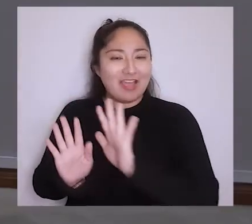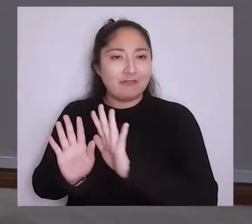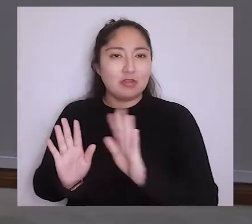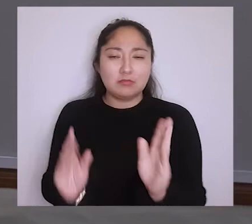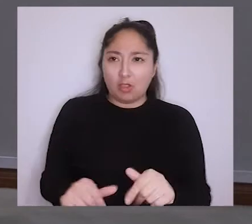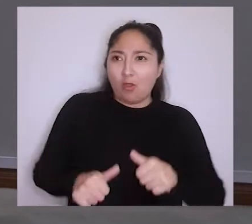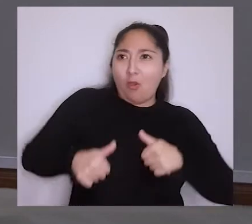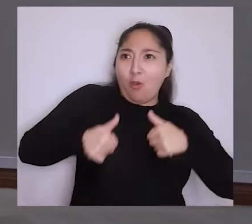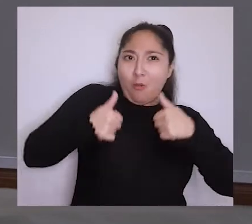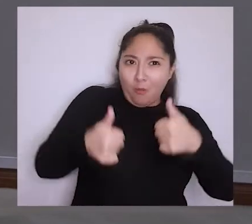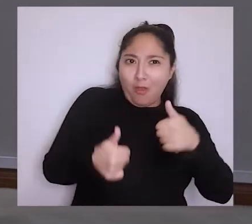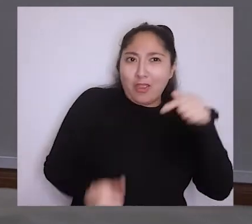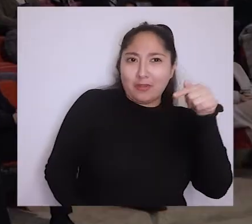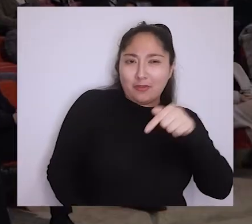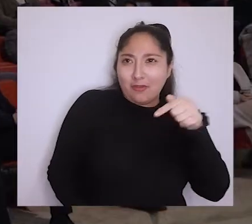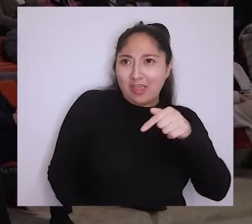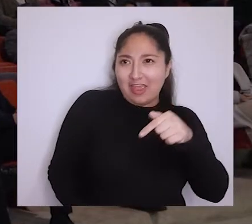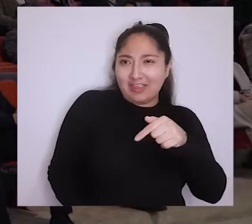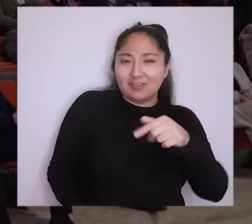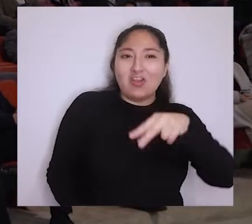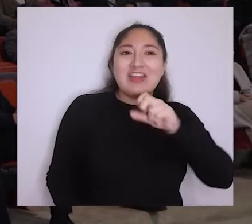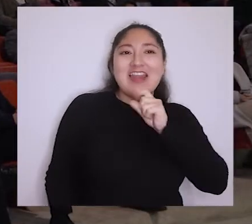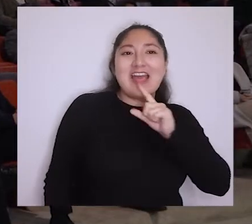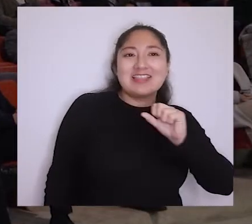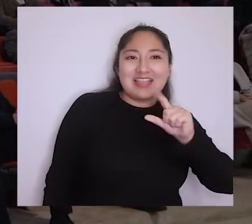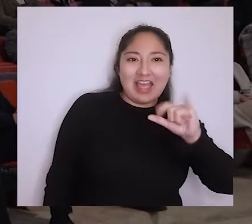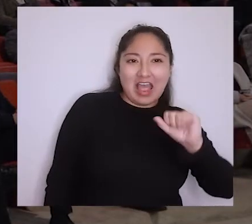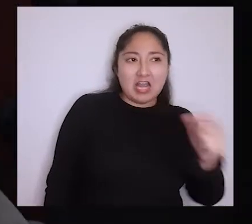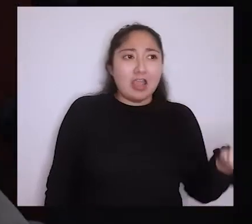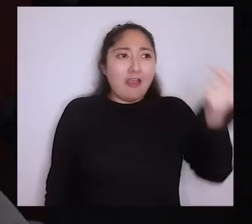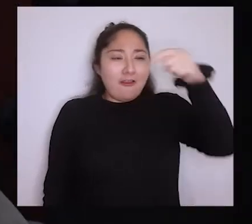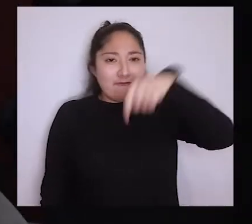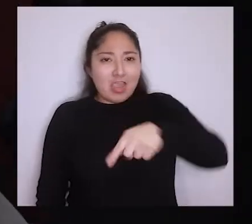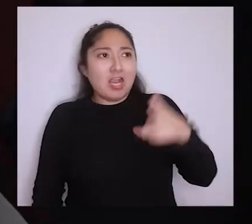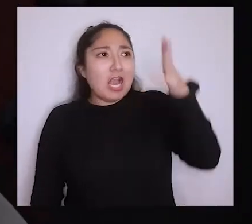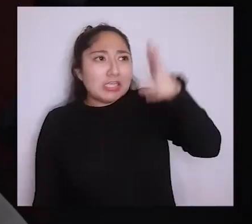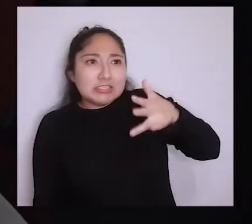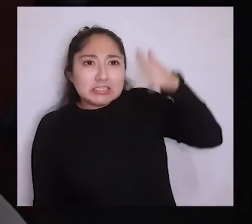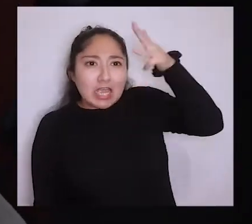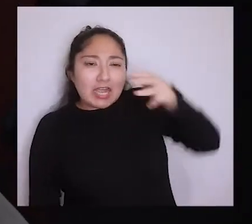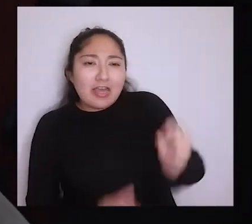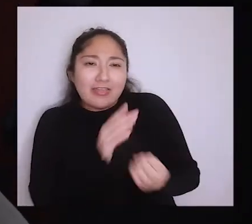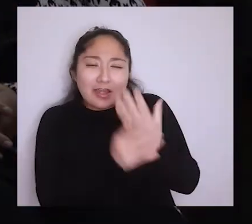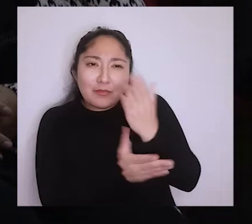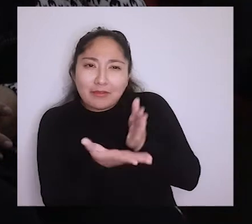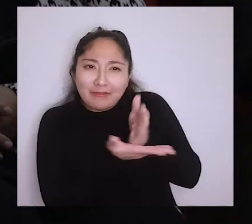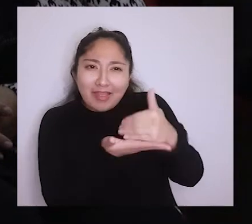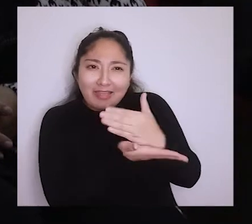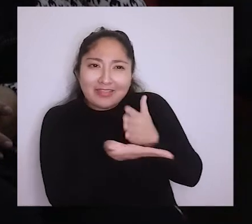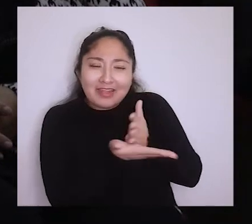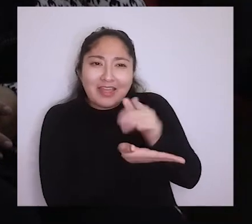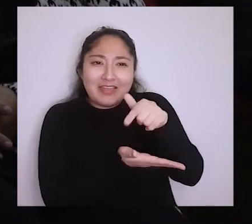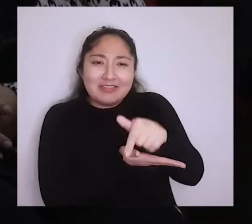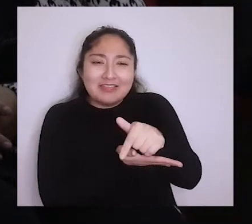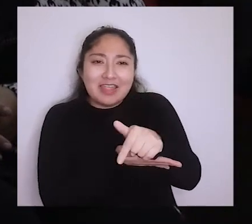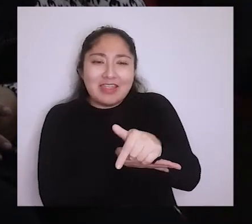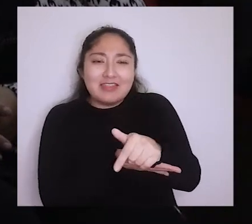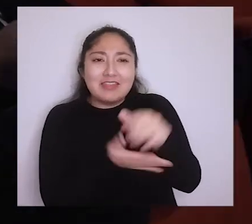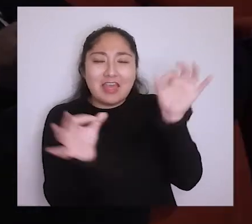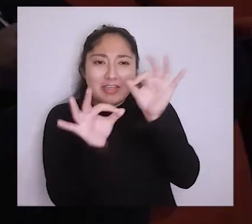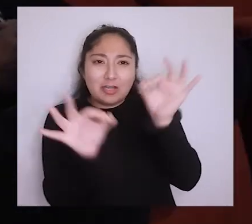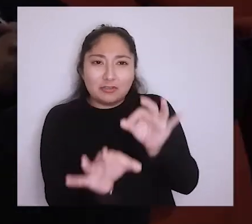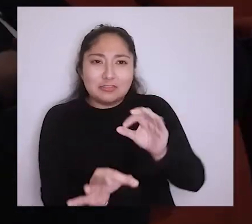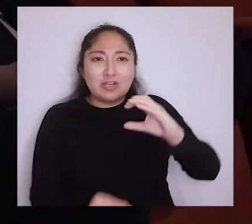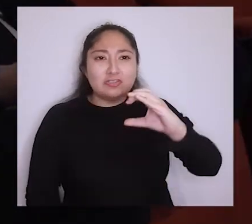Bueno, no es valadí que Natalia McKenzie diera esta charla sobre la nueva estrategia, cierto, que propone el Consejo